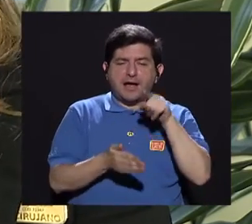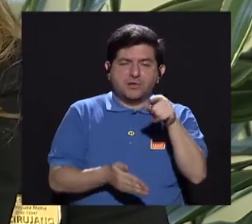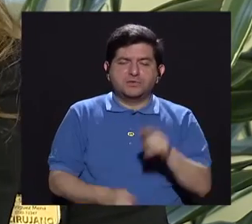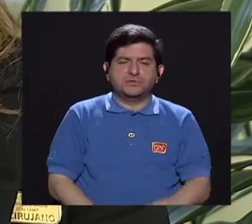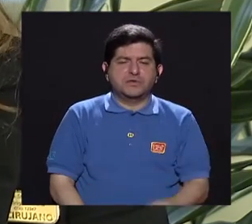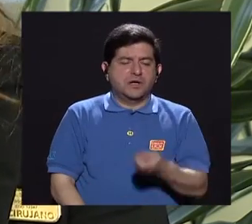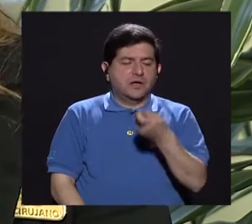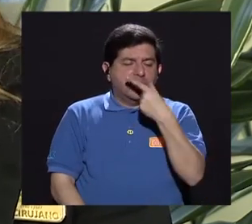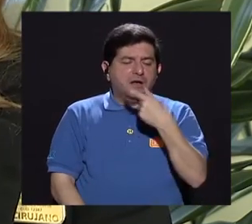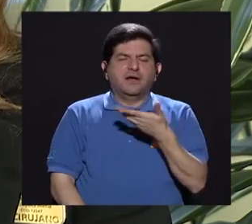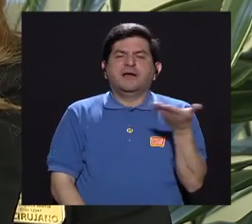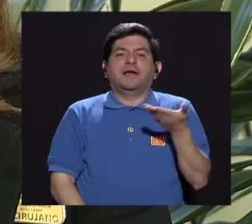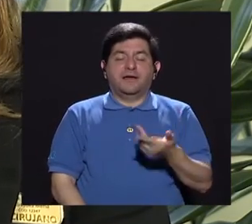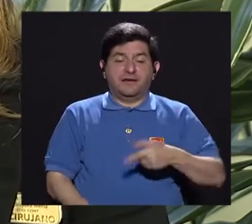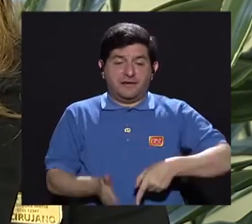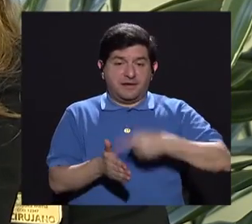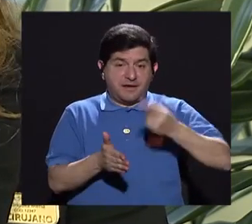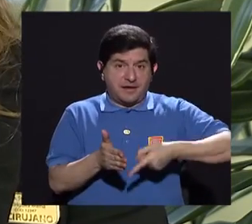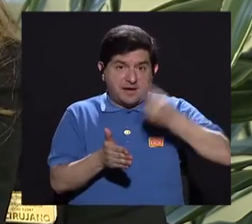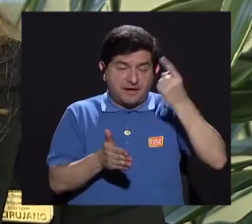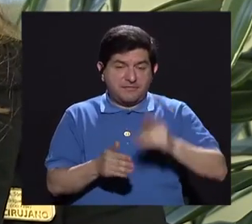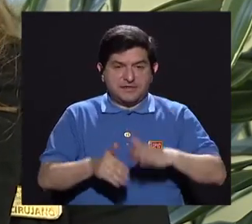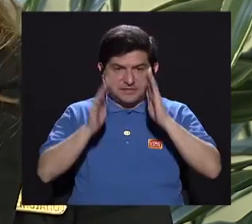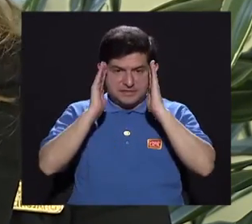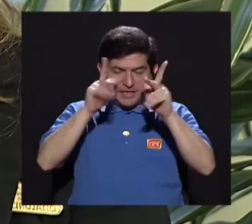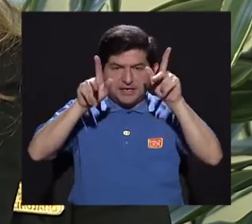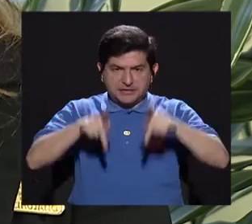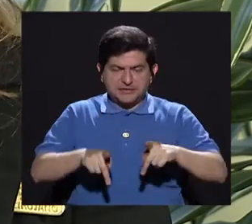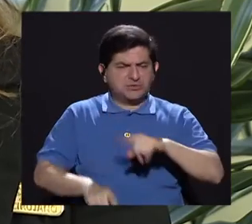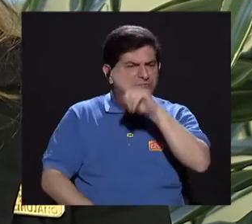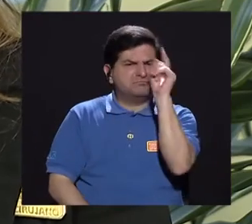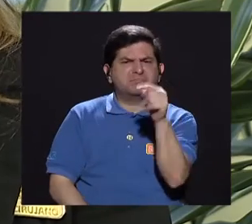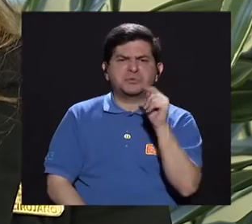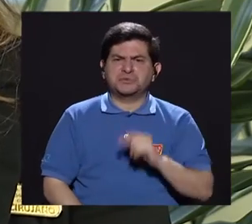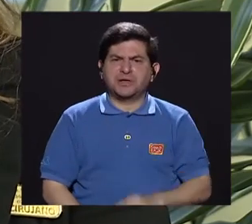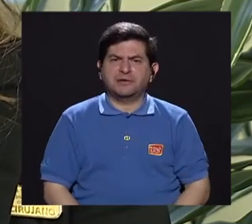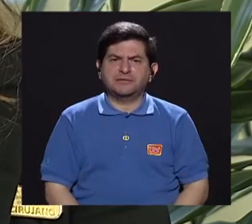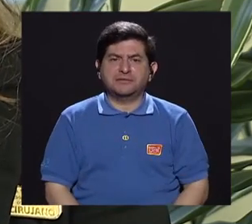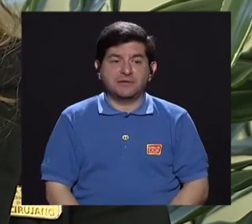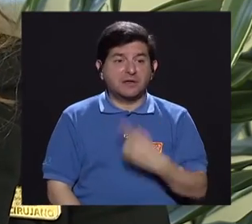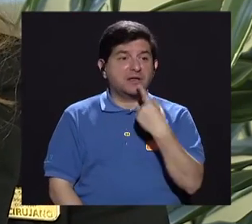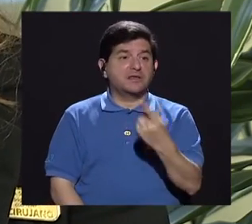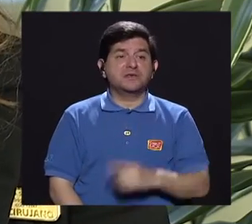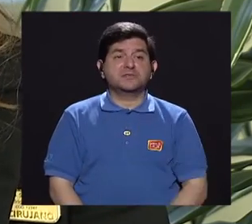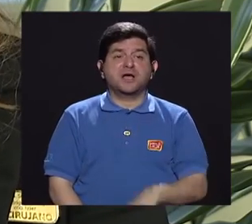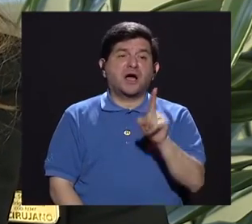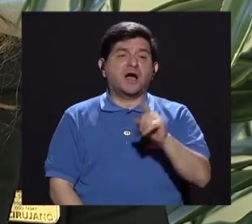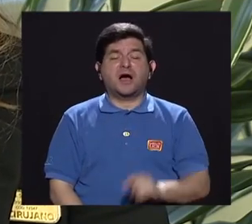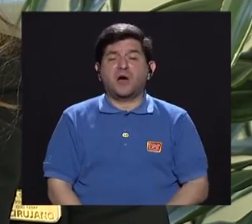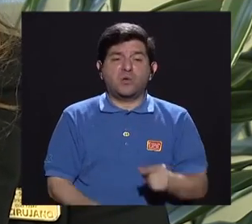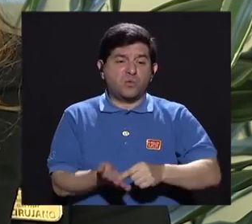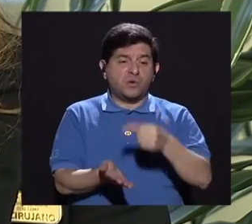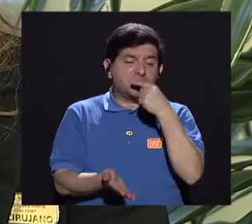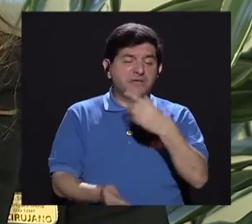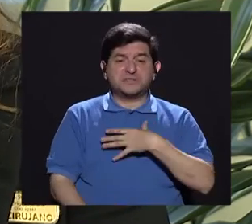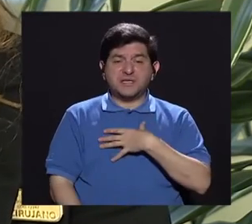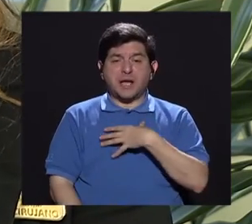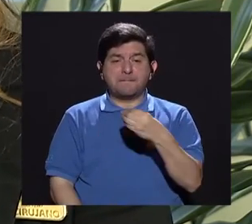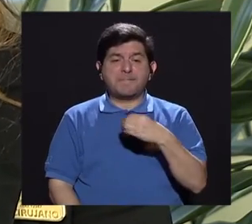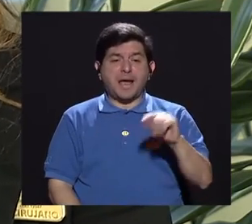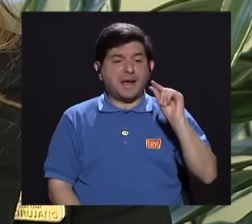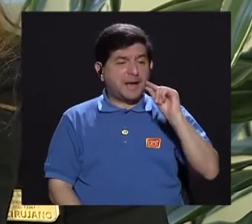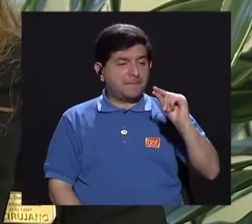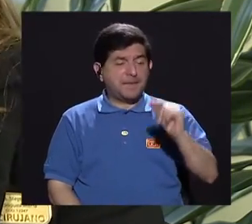que usted toma, porque muchas veces nos encontramos en la consulta al paciente y le preguntamos y él dice la pastillita que es blanca,